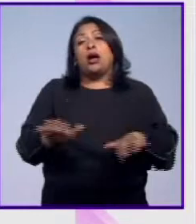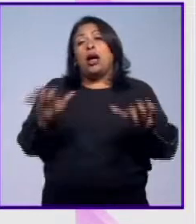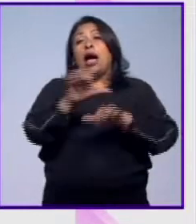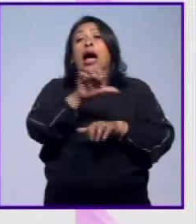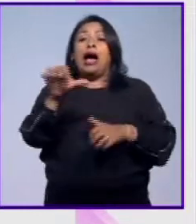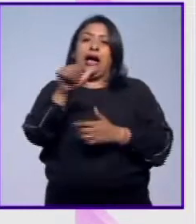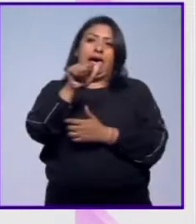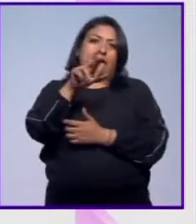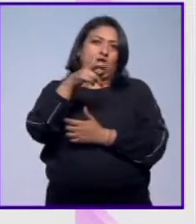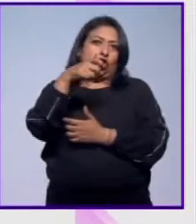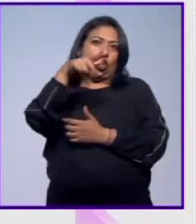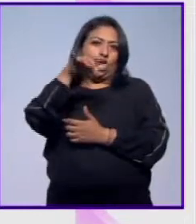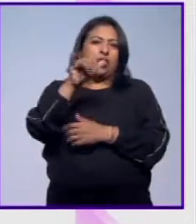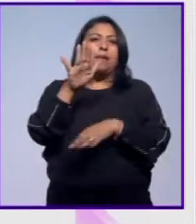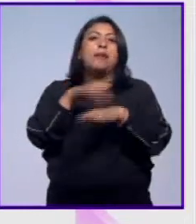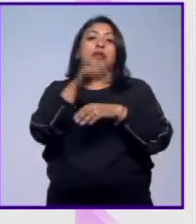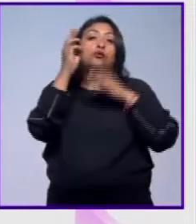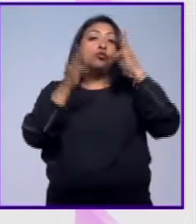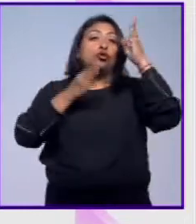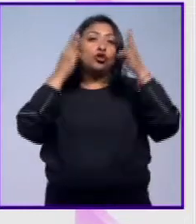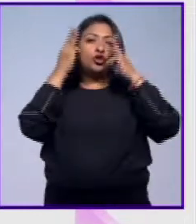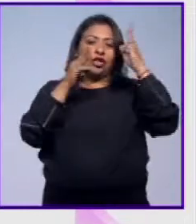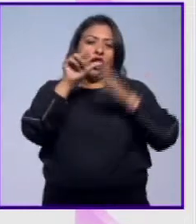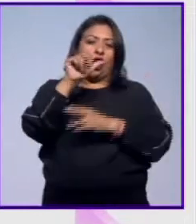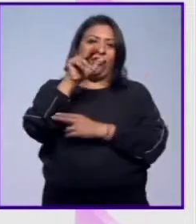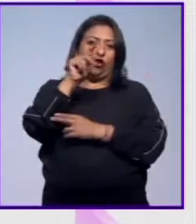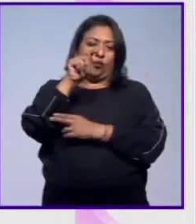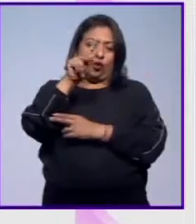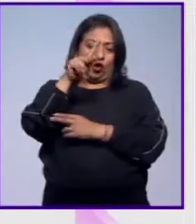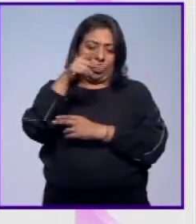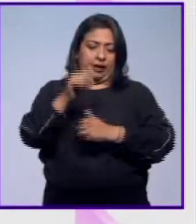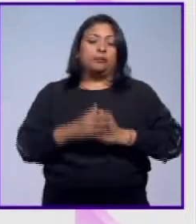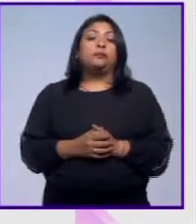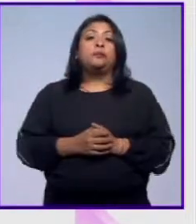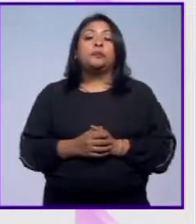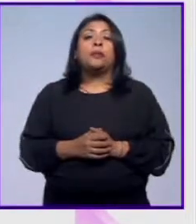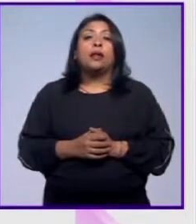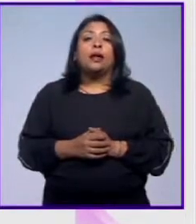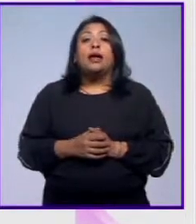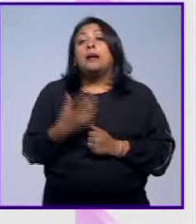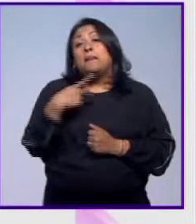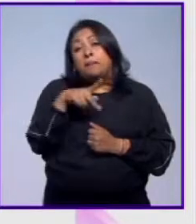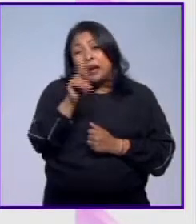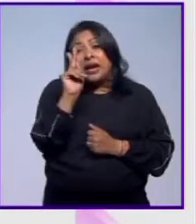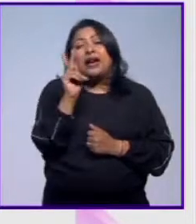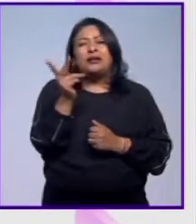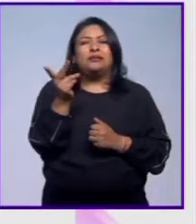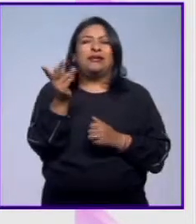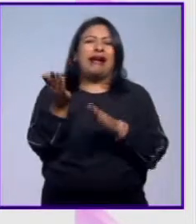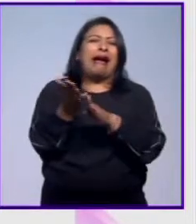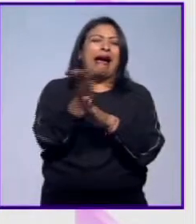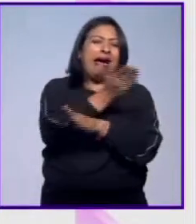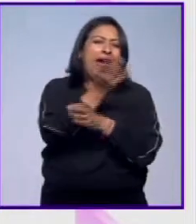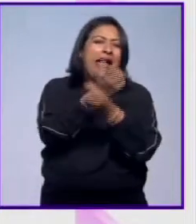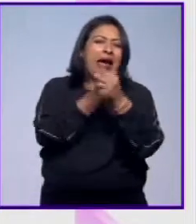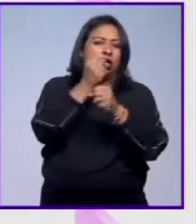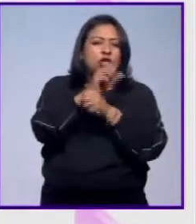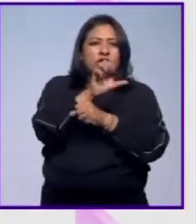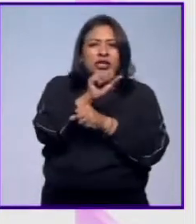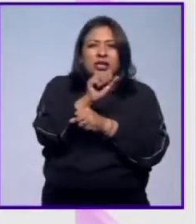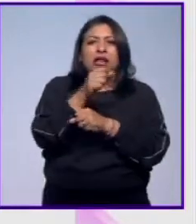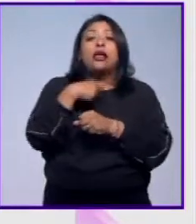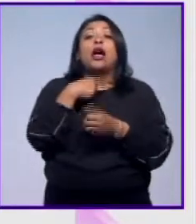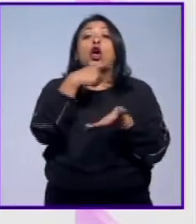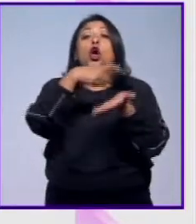arqueología, ¿verdad? Sobre todo en el Museo de Antropología. Pero, digamos, en esas épocas lo que se hacía era